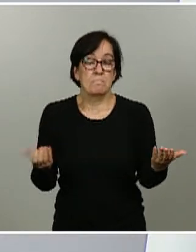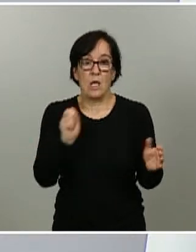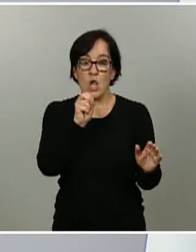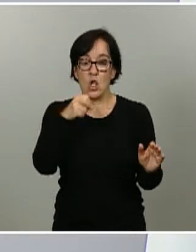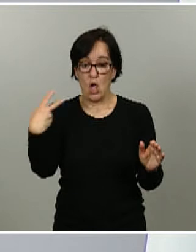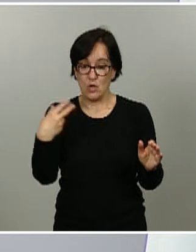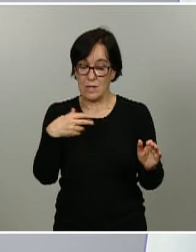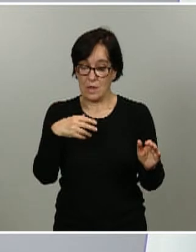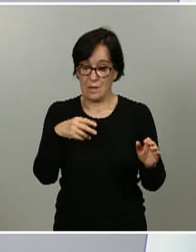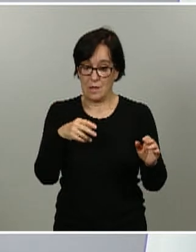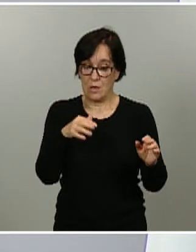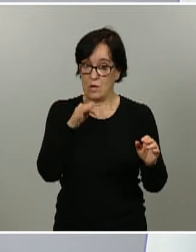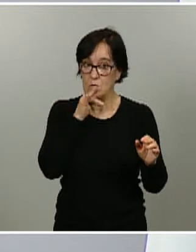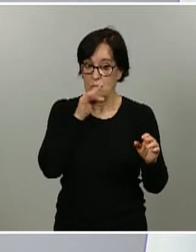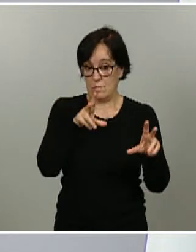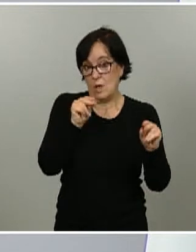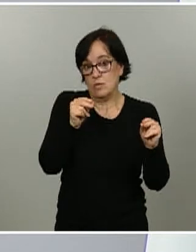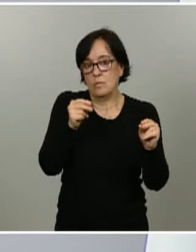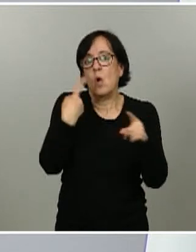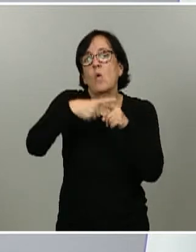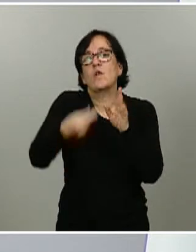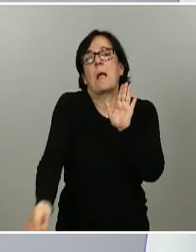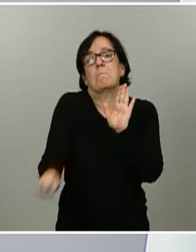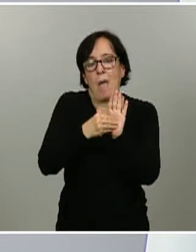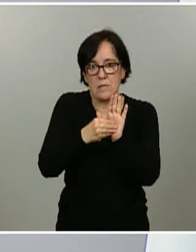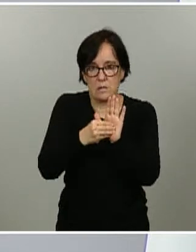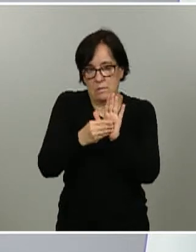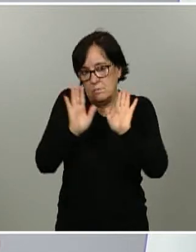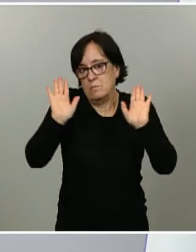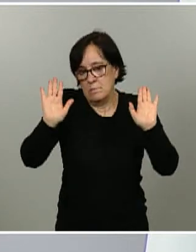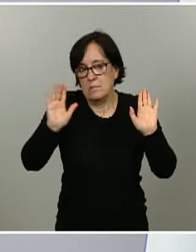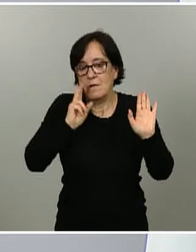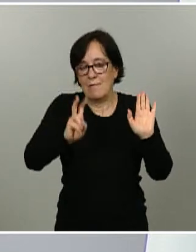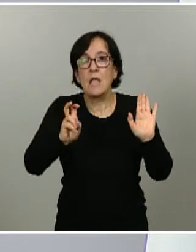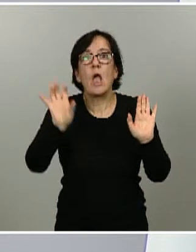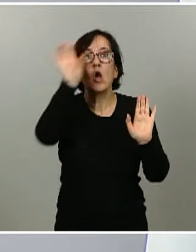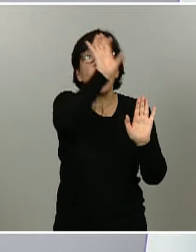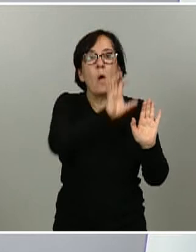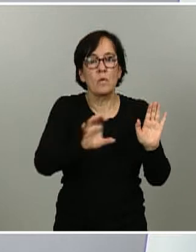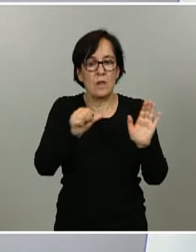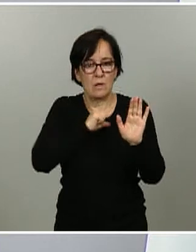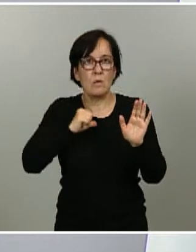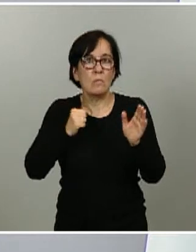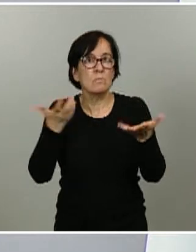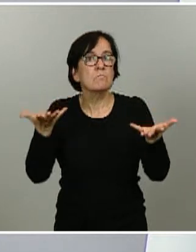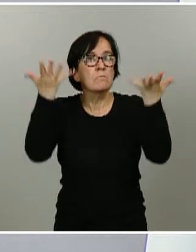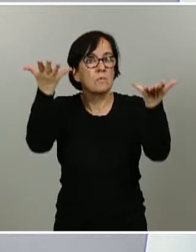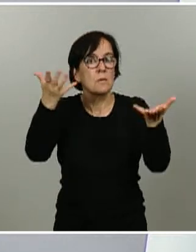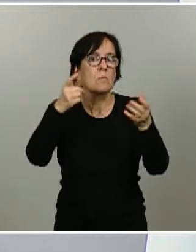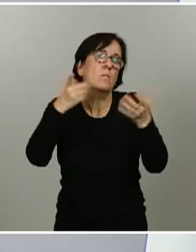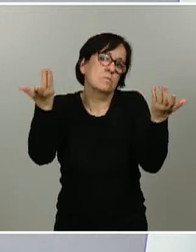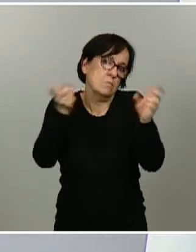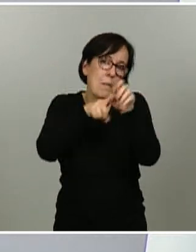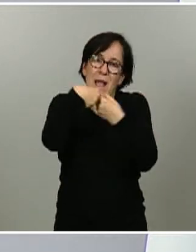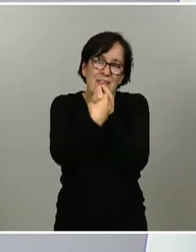conocido hoy son un dato más que está a disposición de las comunidades autónomas de hecho ellas han sido parte sustancial este estudio es tanto de las comunidades